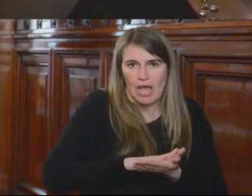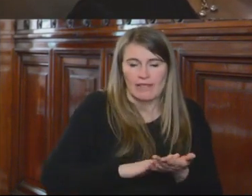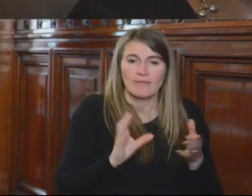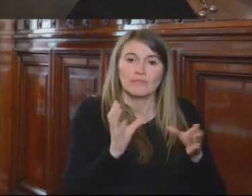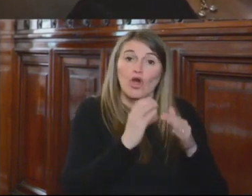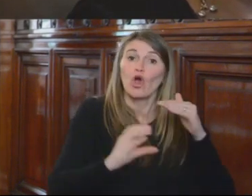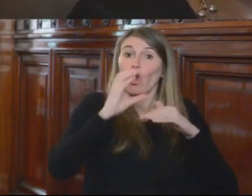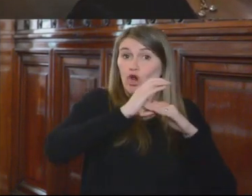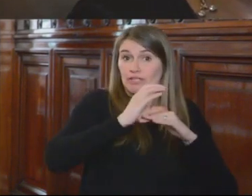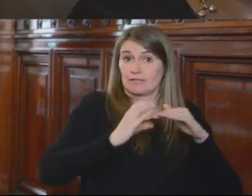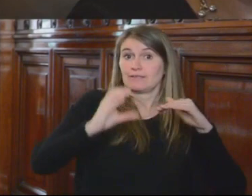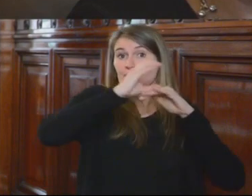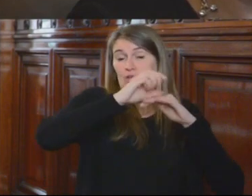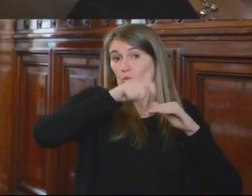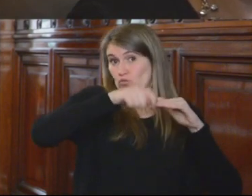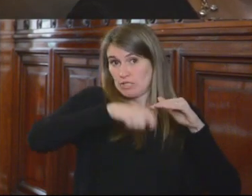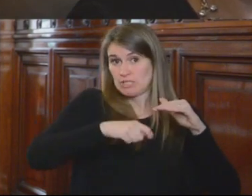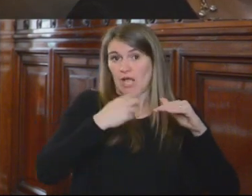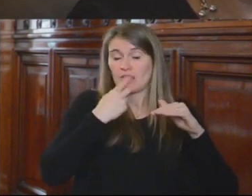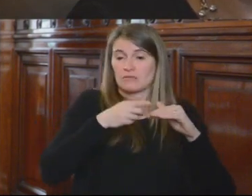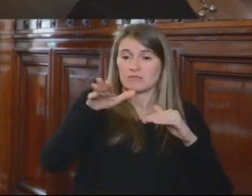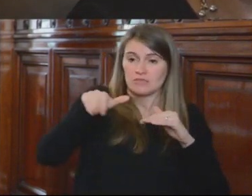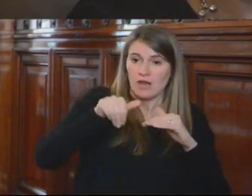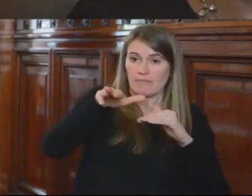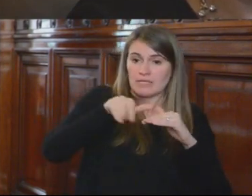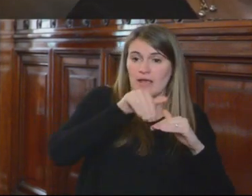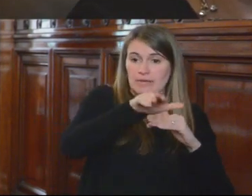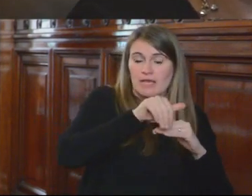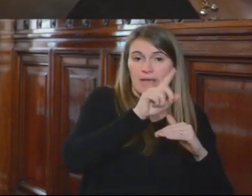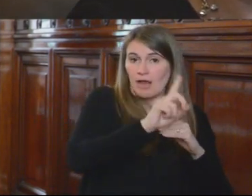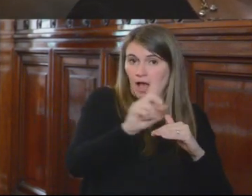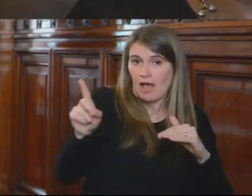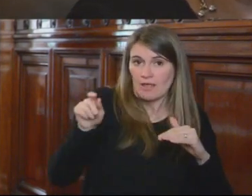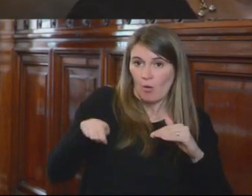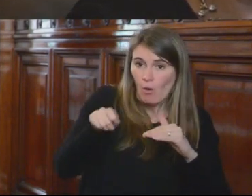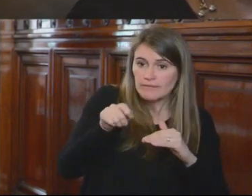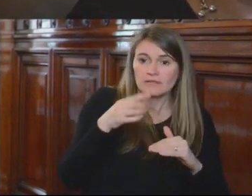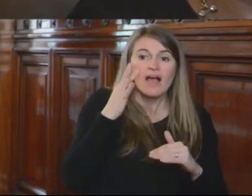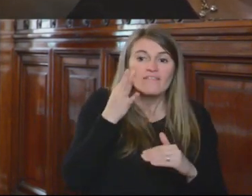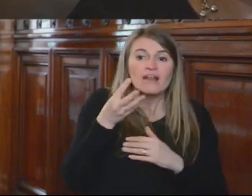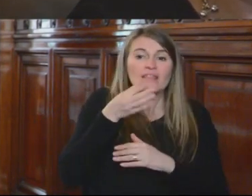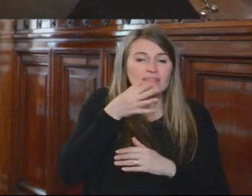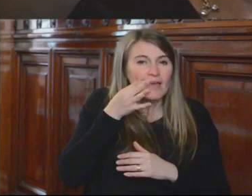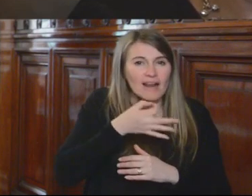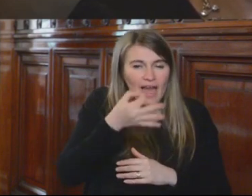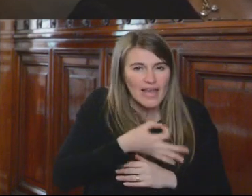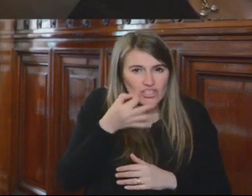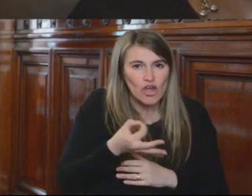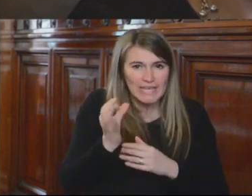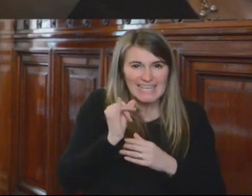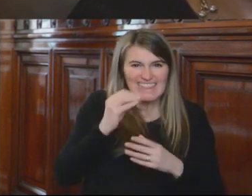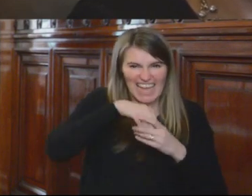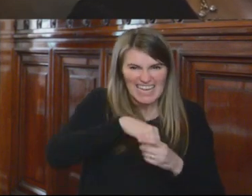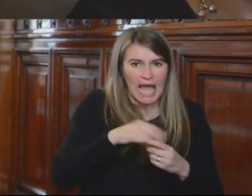instando nada más a los Estados Partes en el caso de la Comisión, que aseguren en sus legislaciones internas, se regule de manera